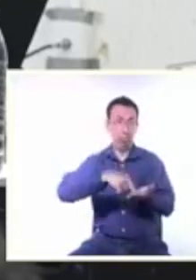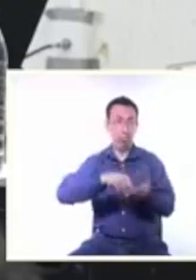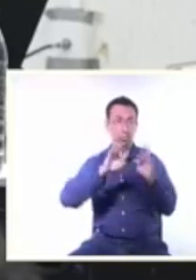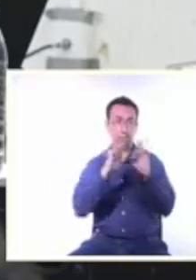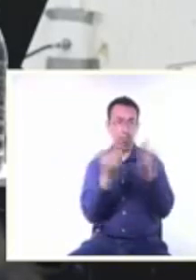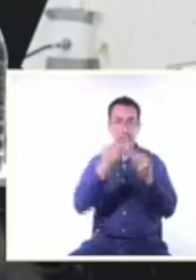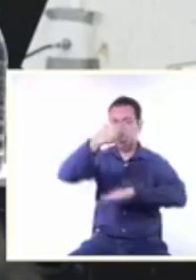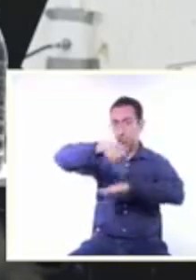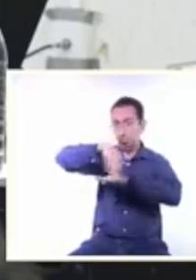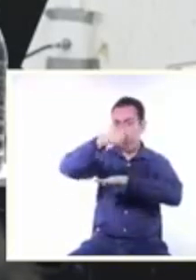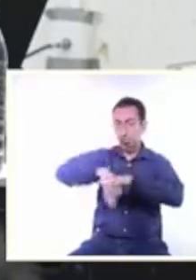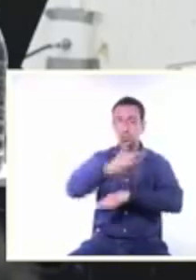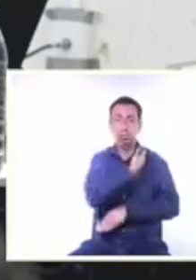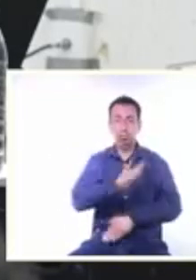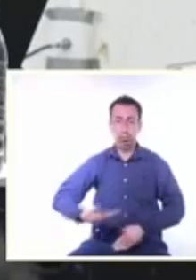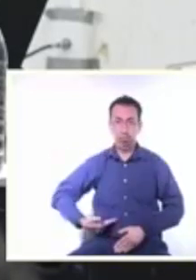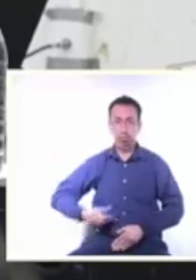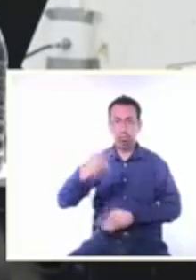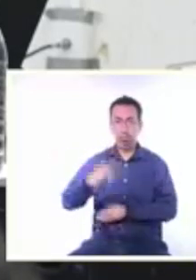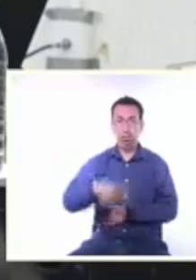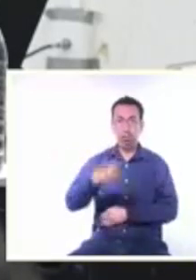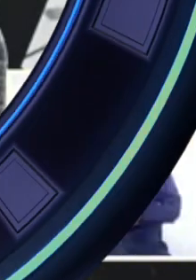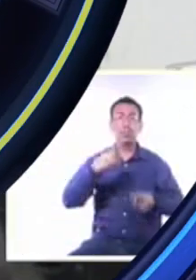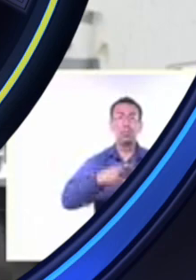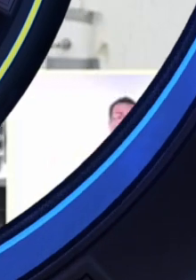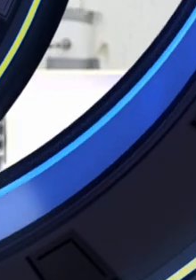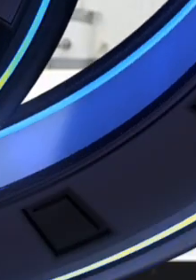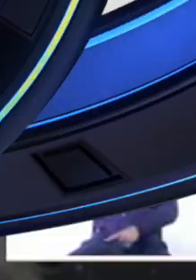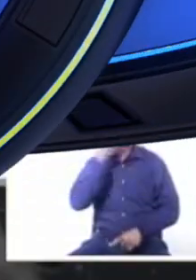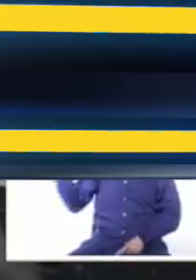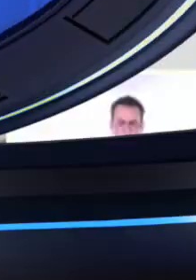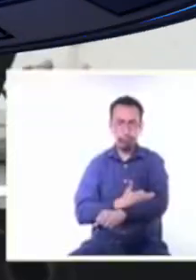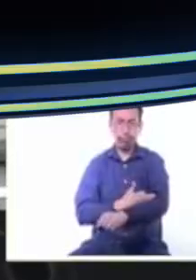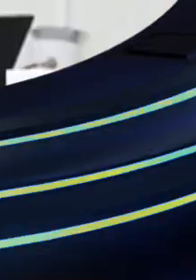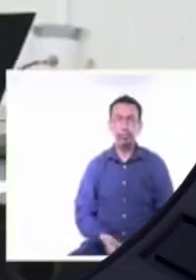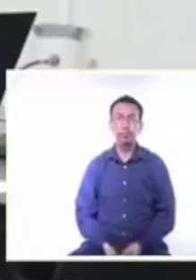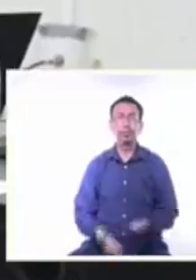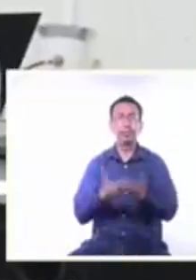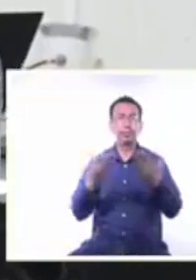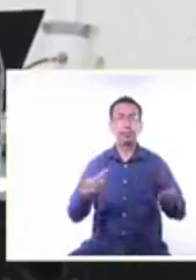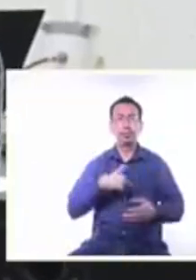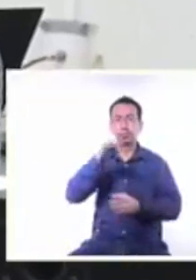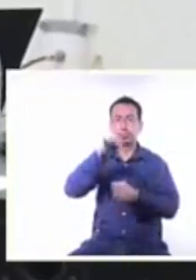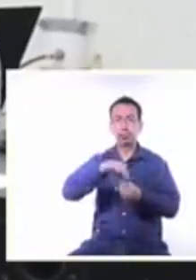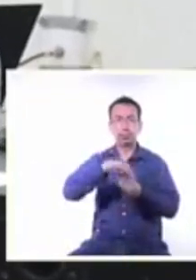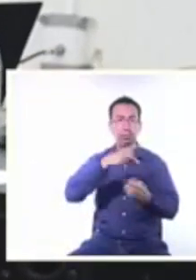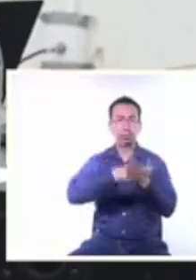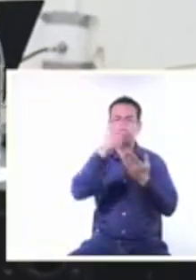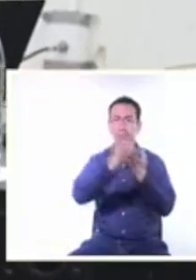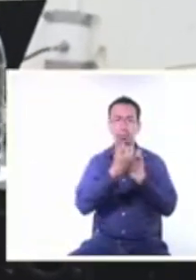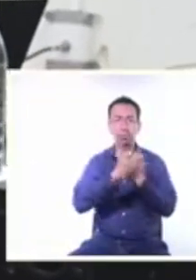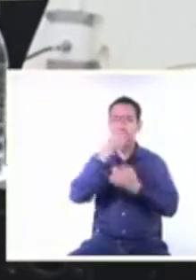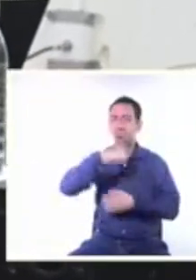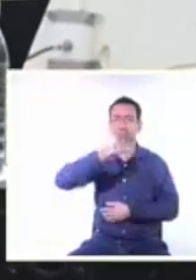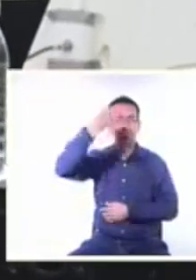aunque sea de manera provisional en cumplimiento de la paridad de género anuncio mi voto en contra del proyecto de acuerdo que se